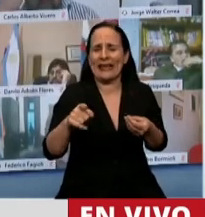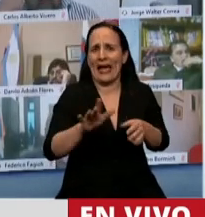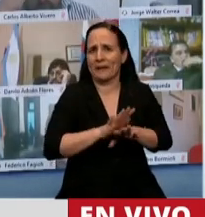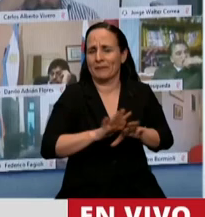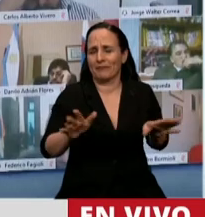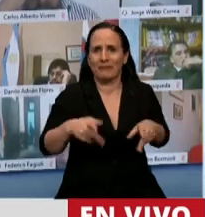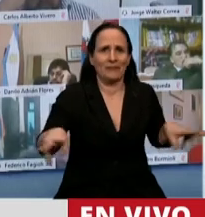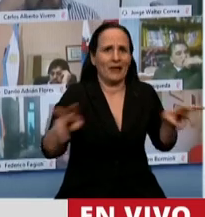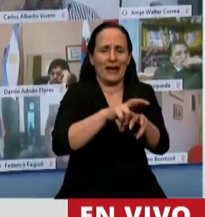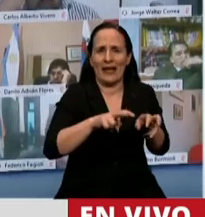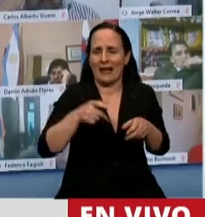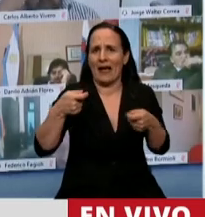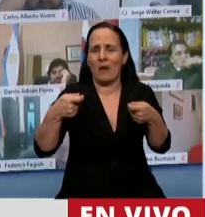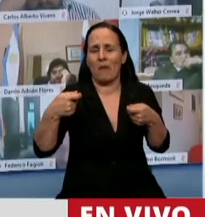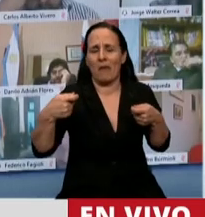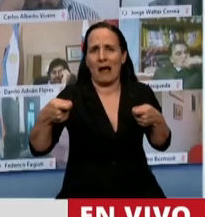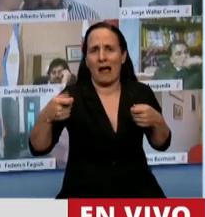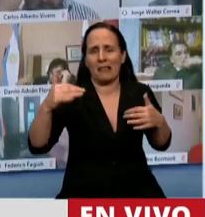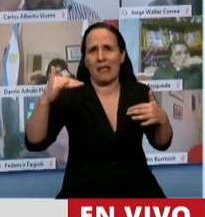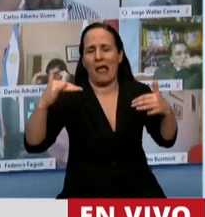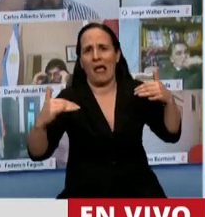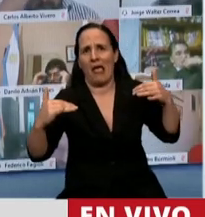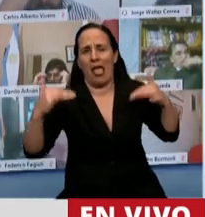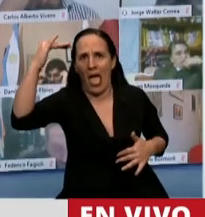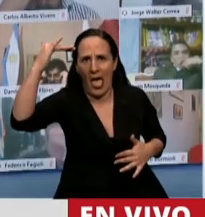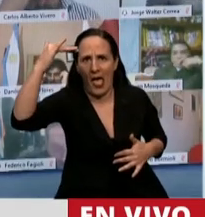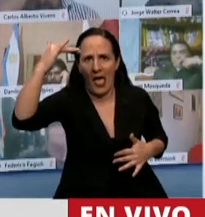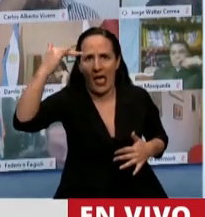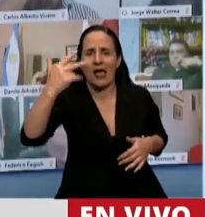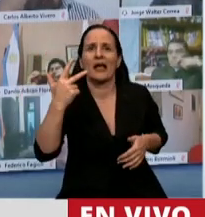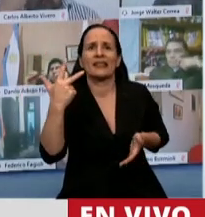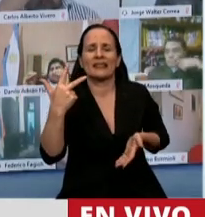equivalente a 3 billones de pesos,